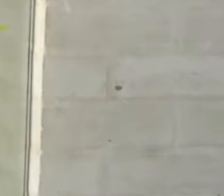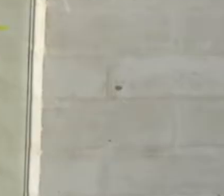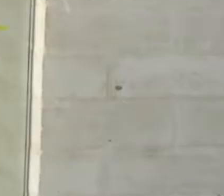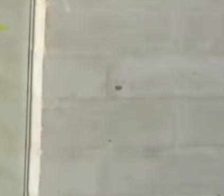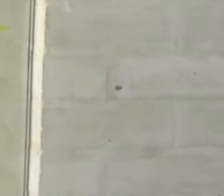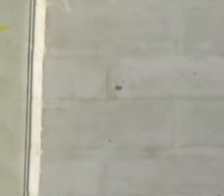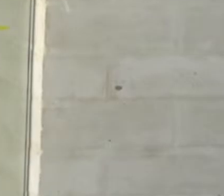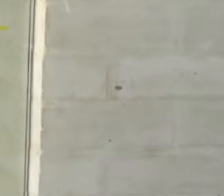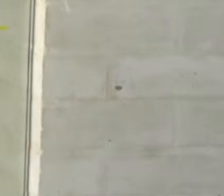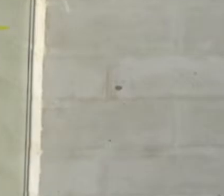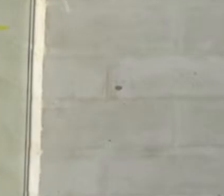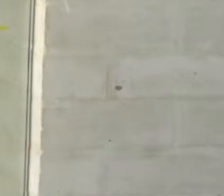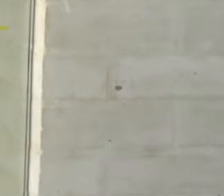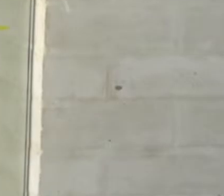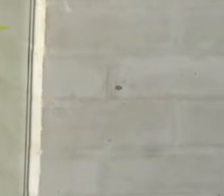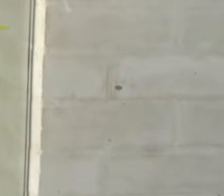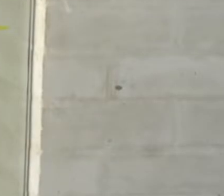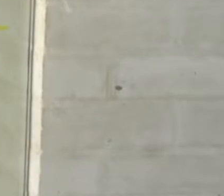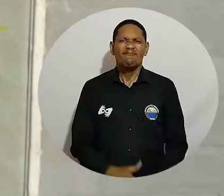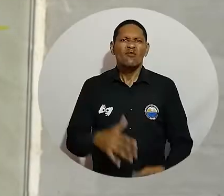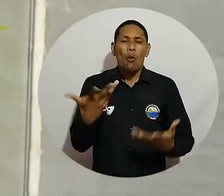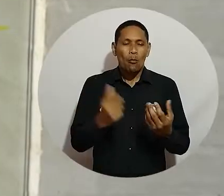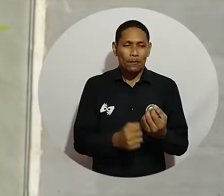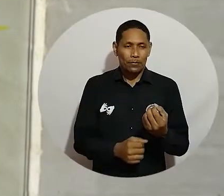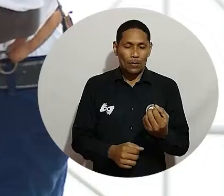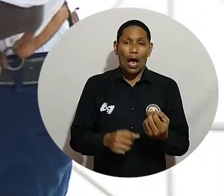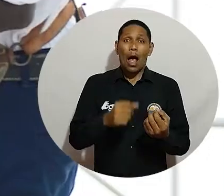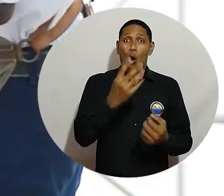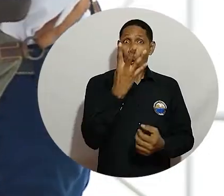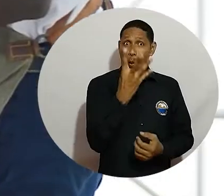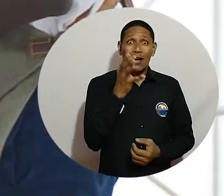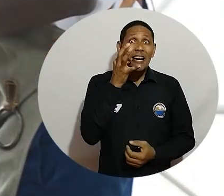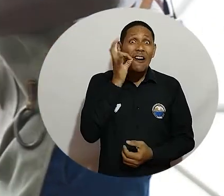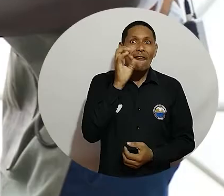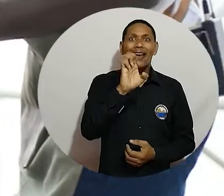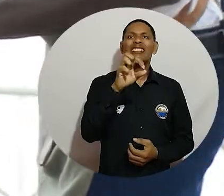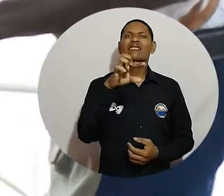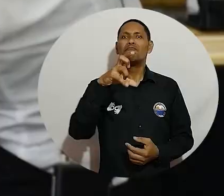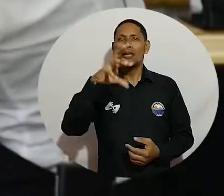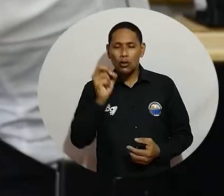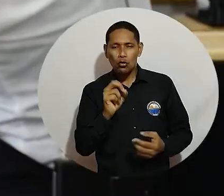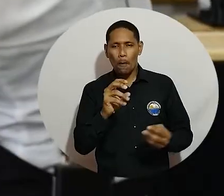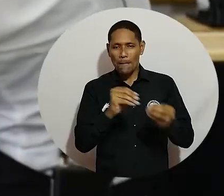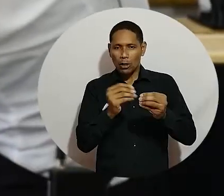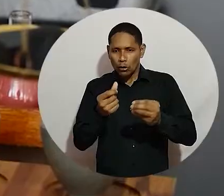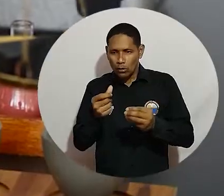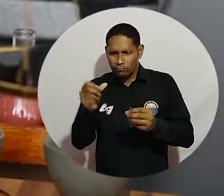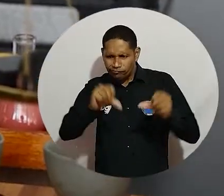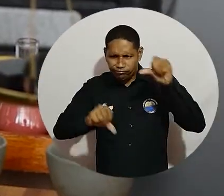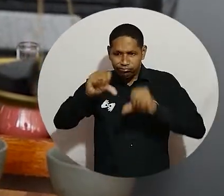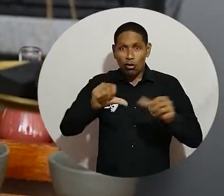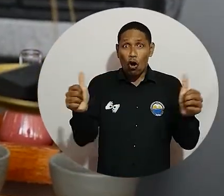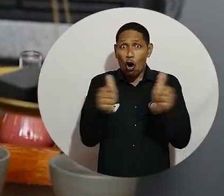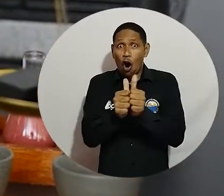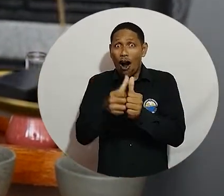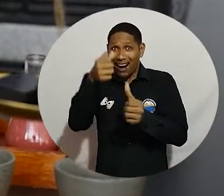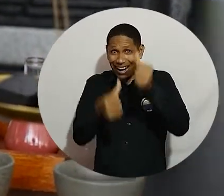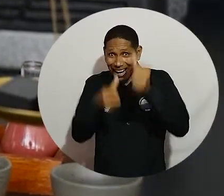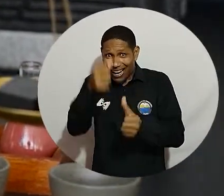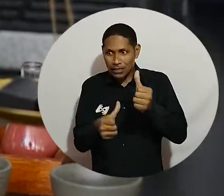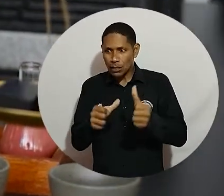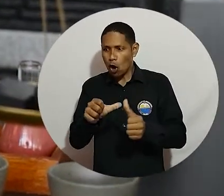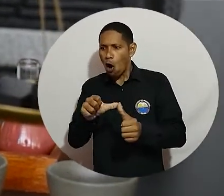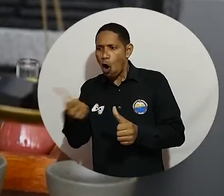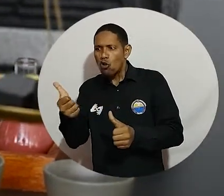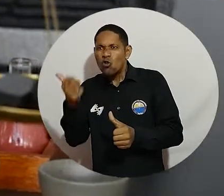El evento consiste en preparar cuatro cafés presos, cuatro bebidas lácteas y cuatro bebidas de autor. La bebida de autor consiste en